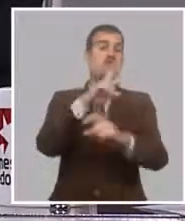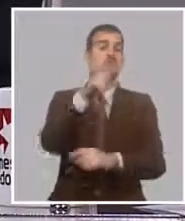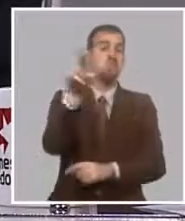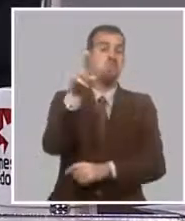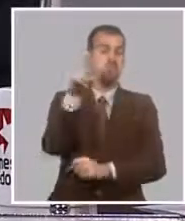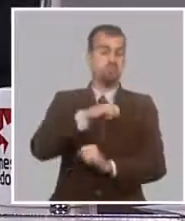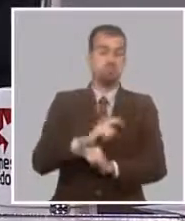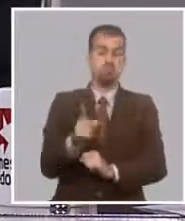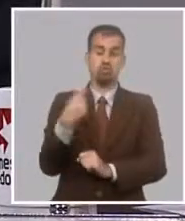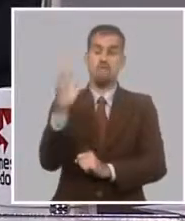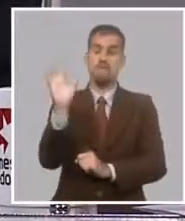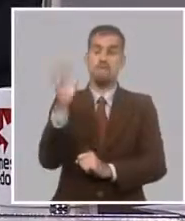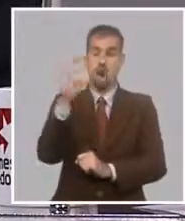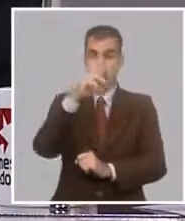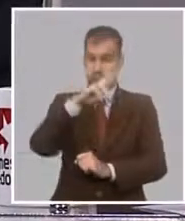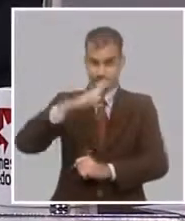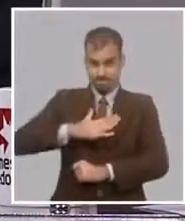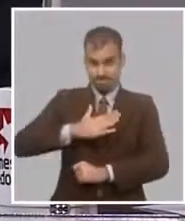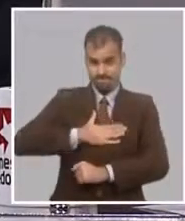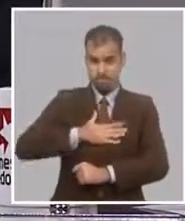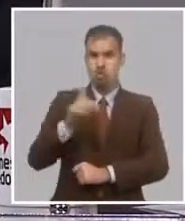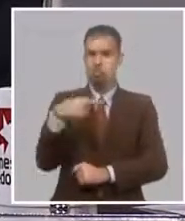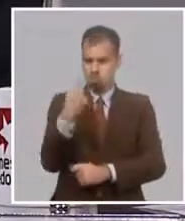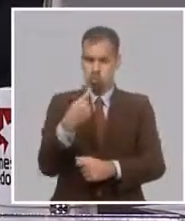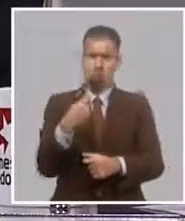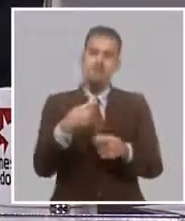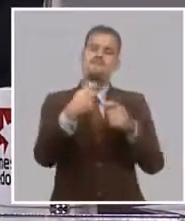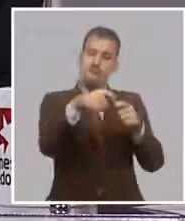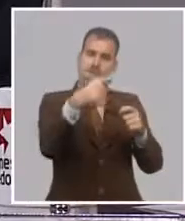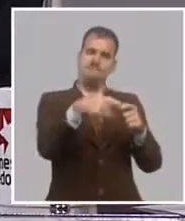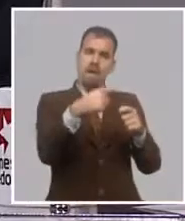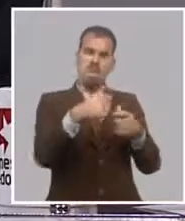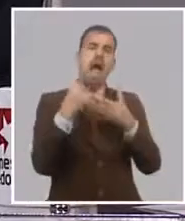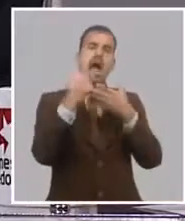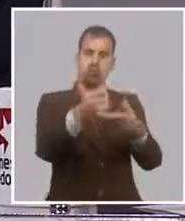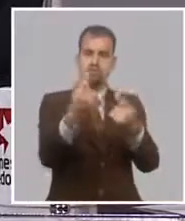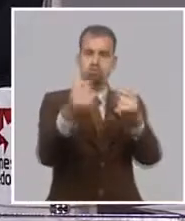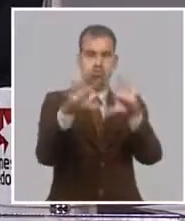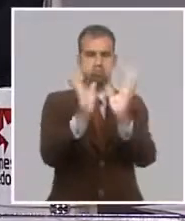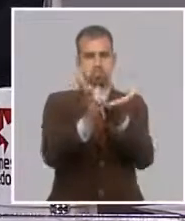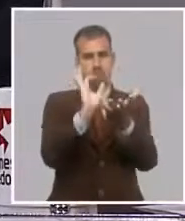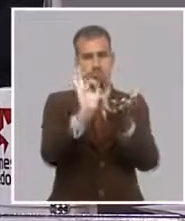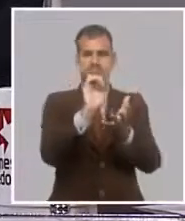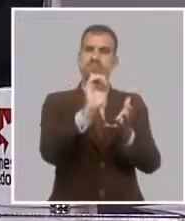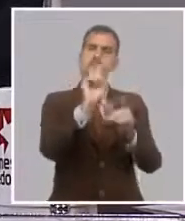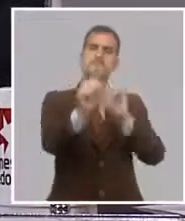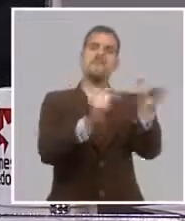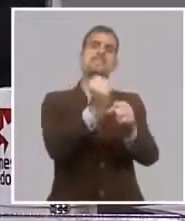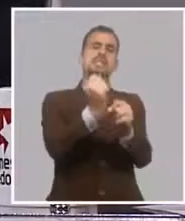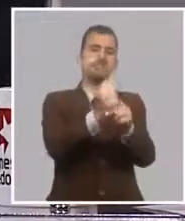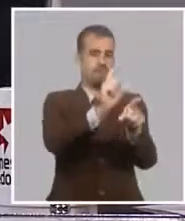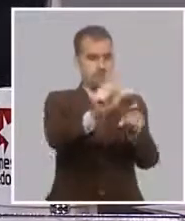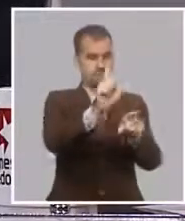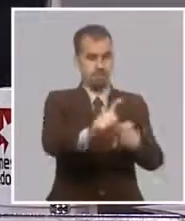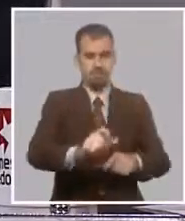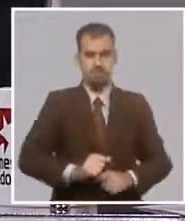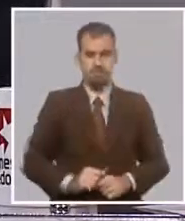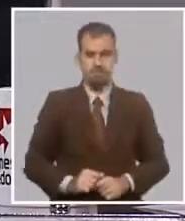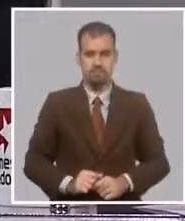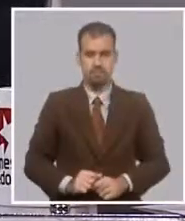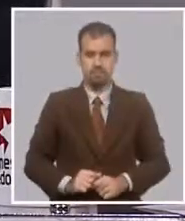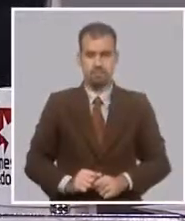revolucionario ha estado financiando este importante sector de la economía y que en todo este tiempo